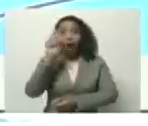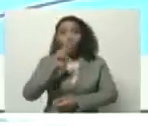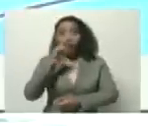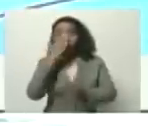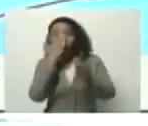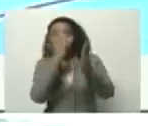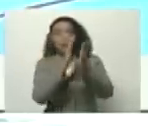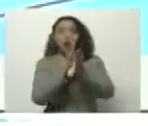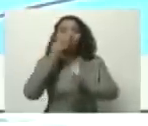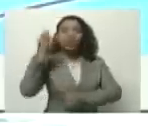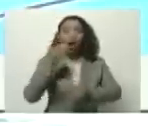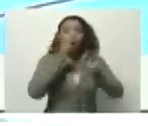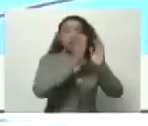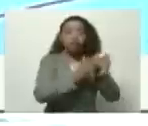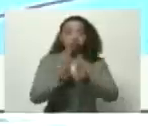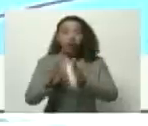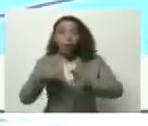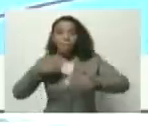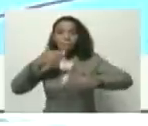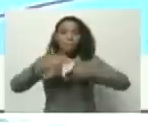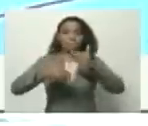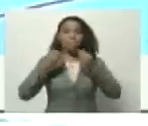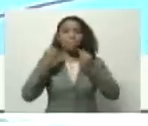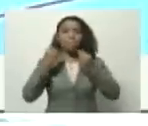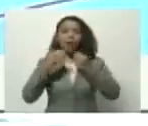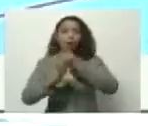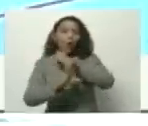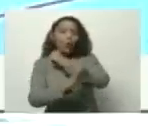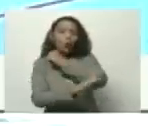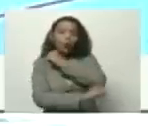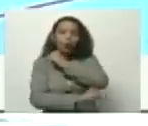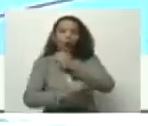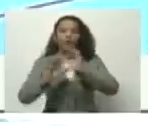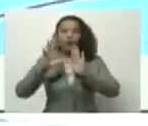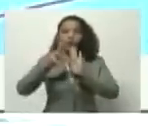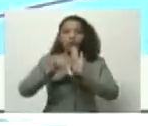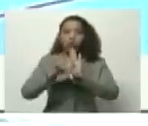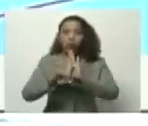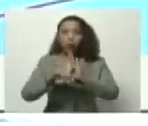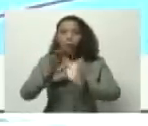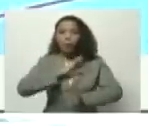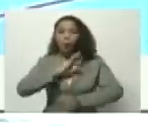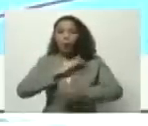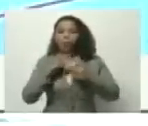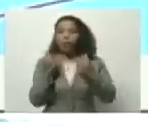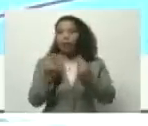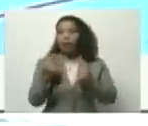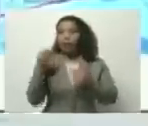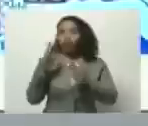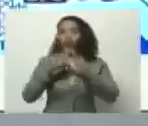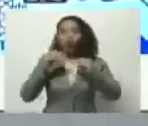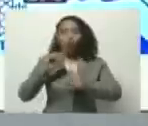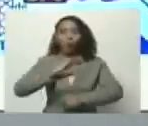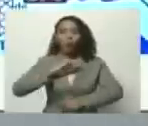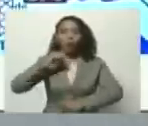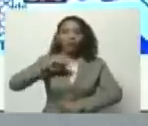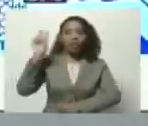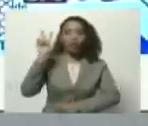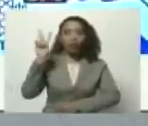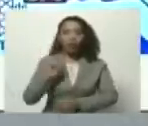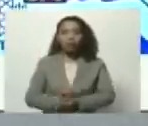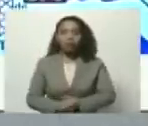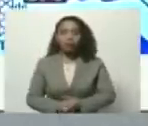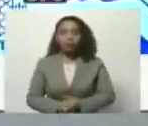verdadera organización criminal para robarse el patrimonio de todos los venezolanos y las venezolanas.